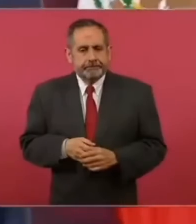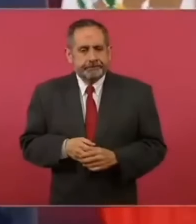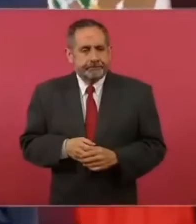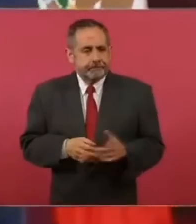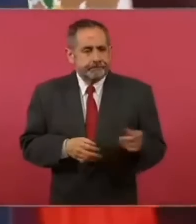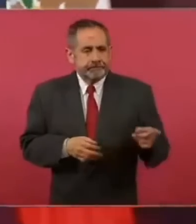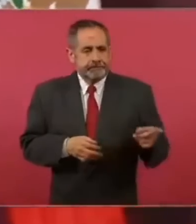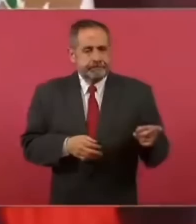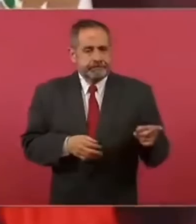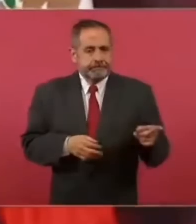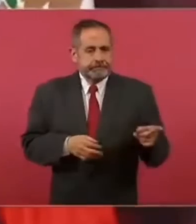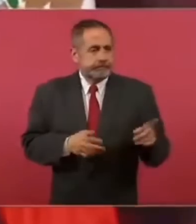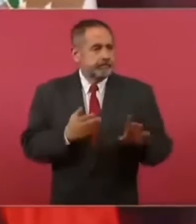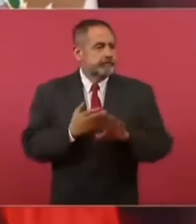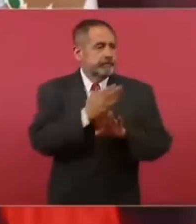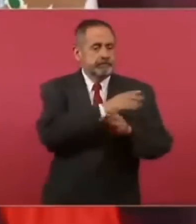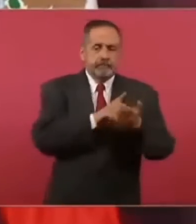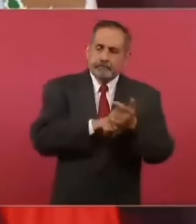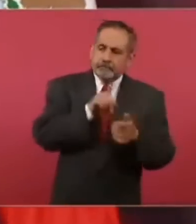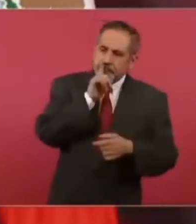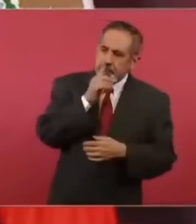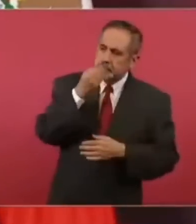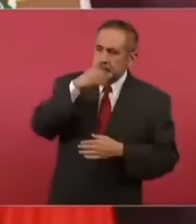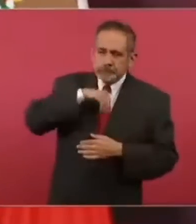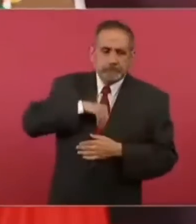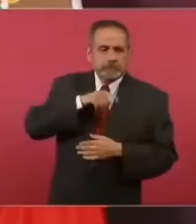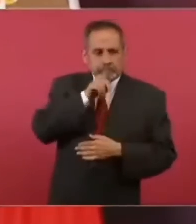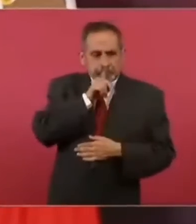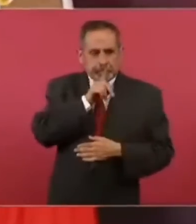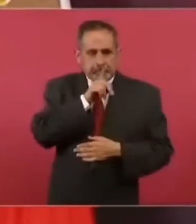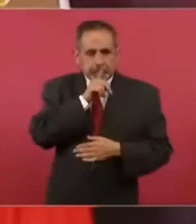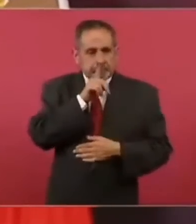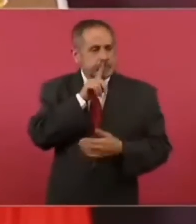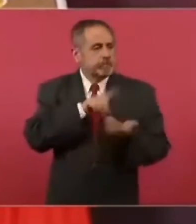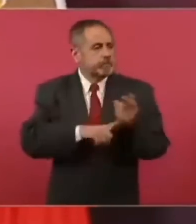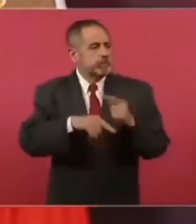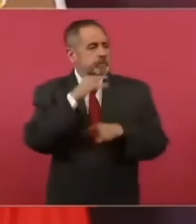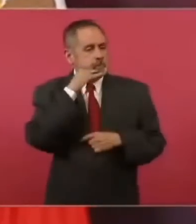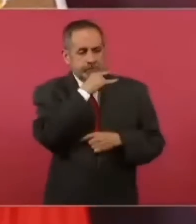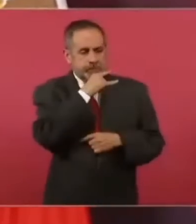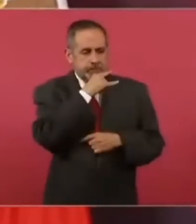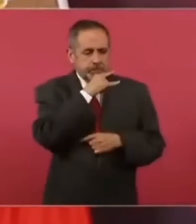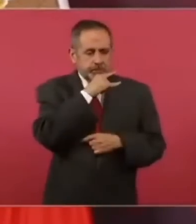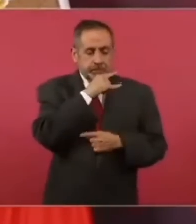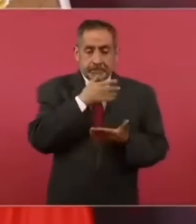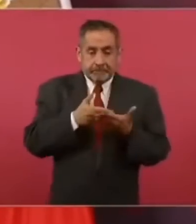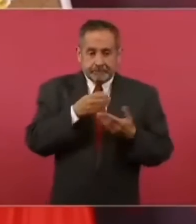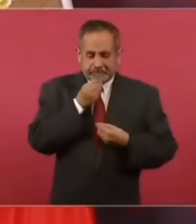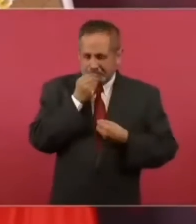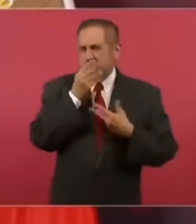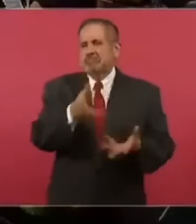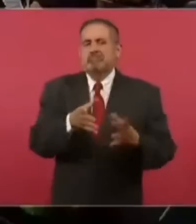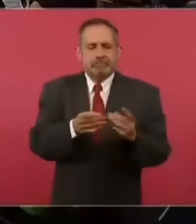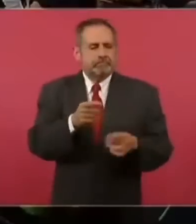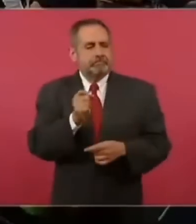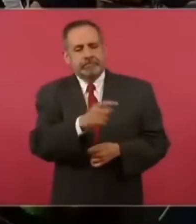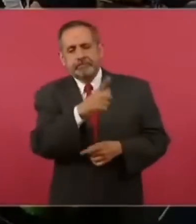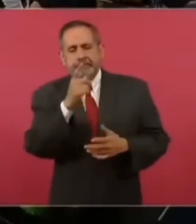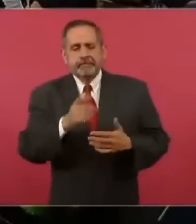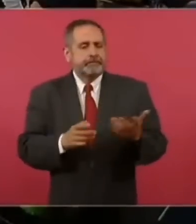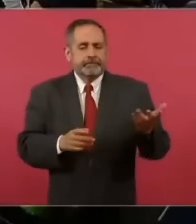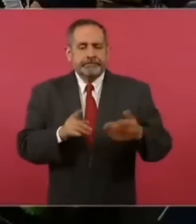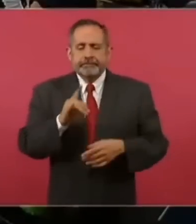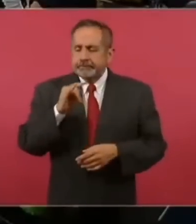se guardaba por hipocresía porque en